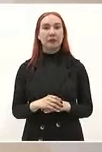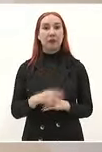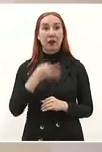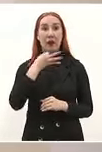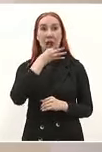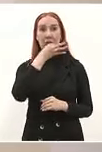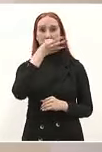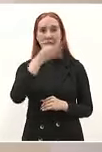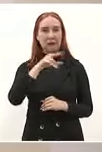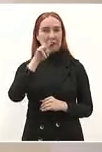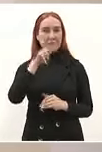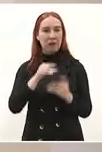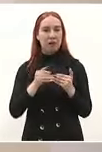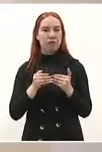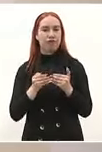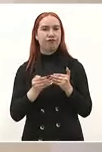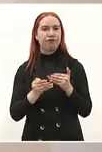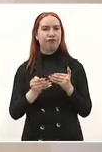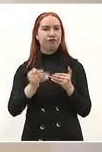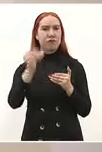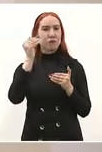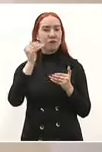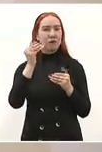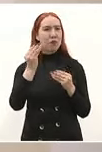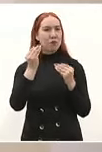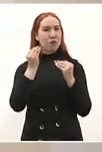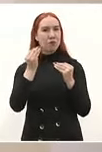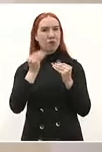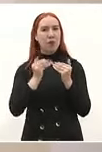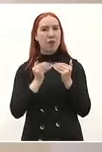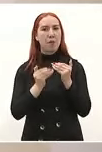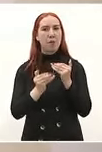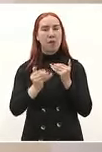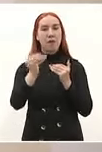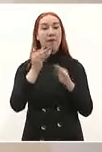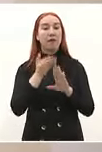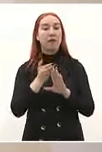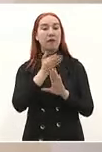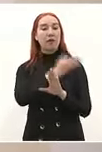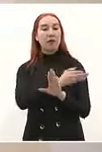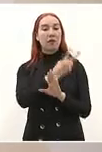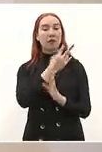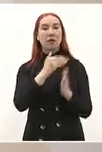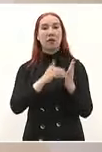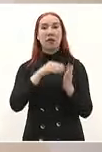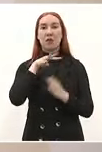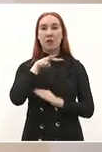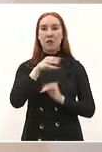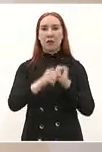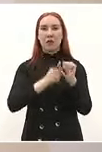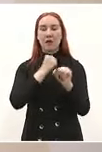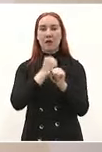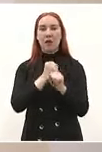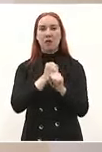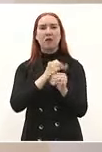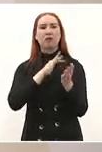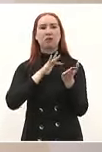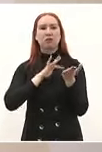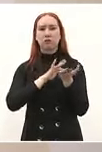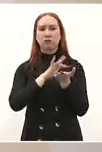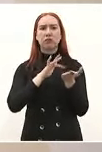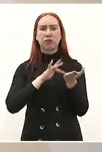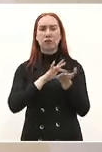porque cuando empezamos en el 2019 se daban estas pensiones